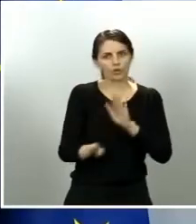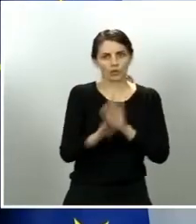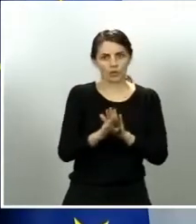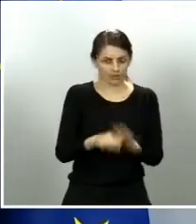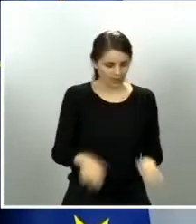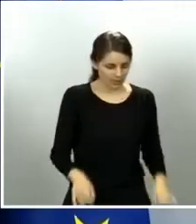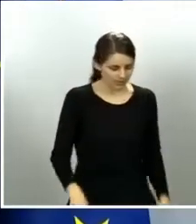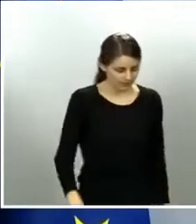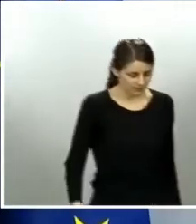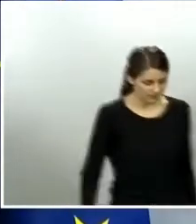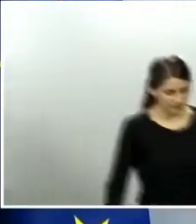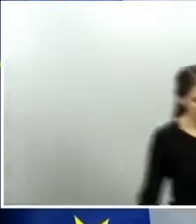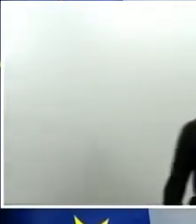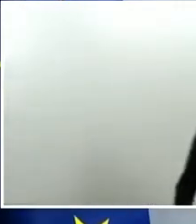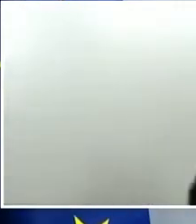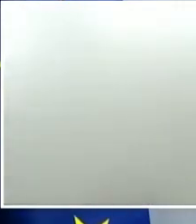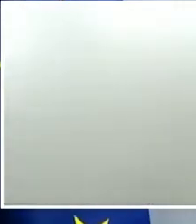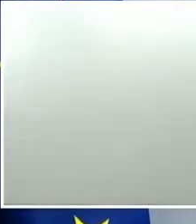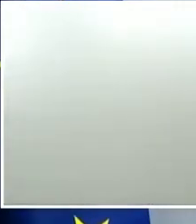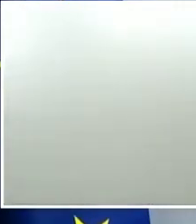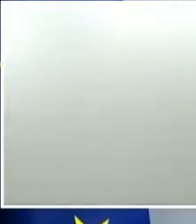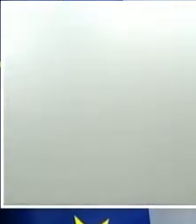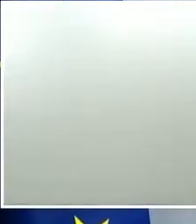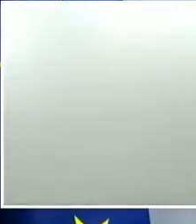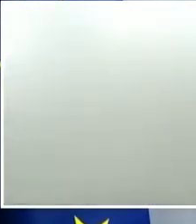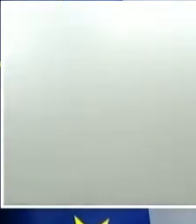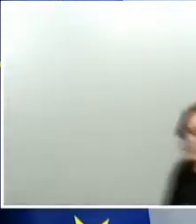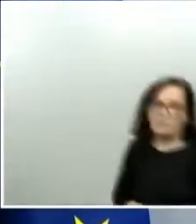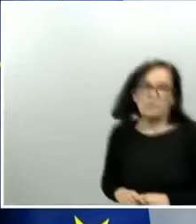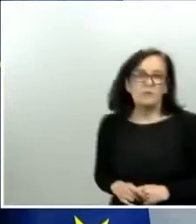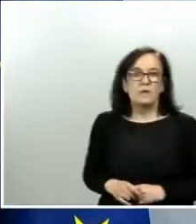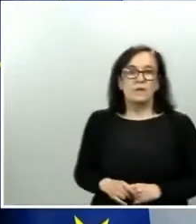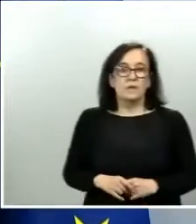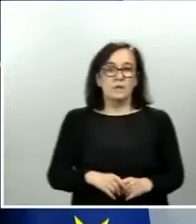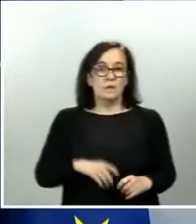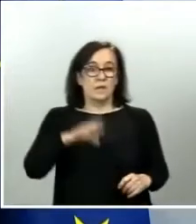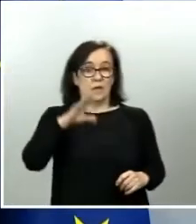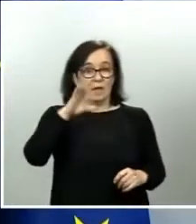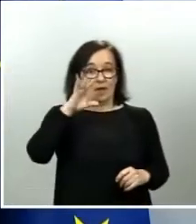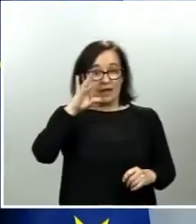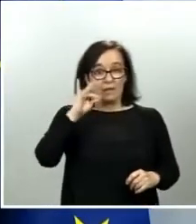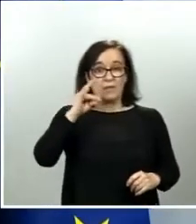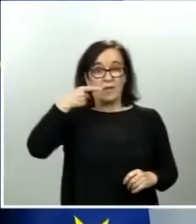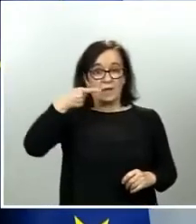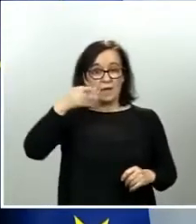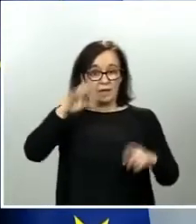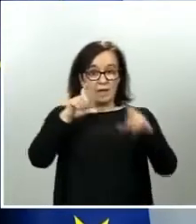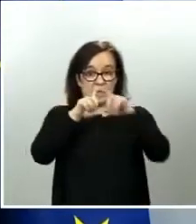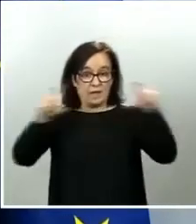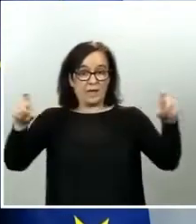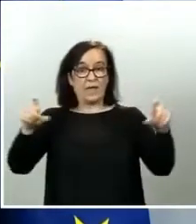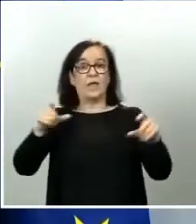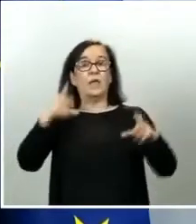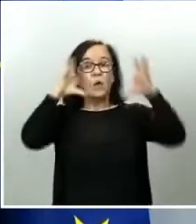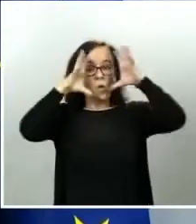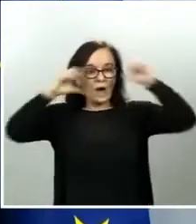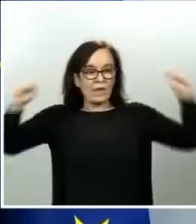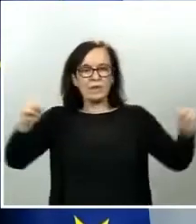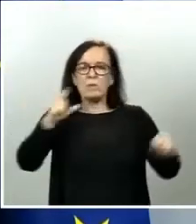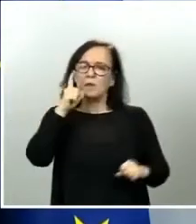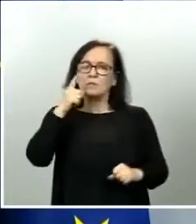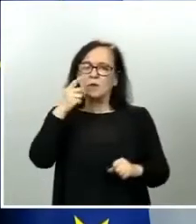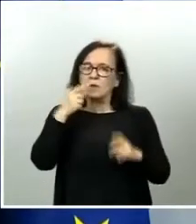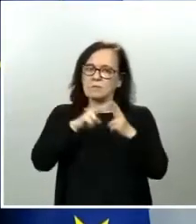esto es importante, y la agrupación de tráfico de la Guardia Civil, a la que siempre digo que le vemos todos los días